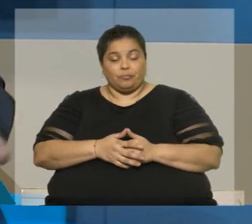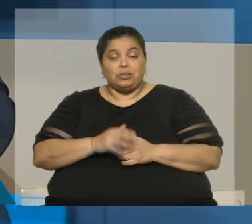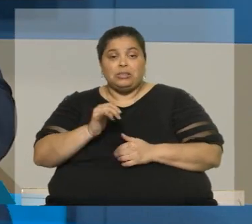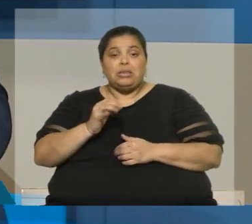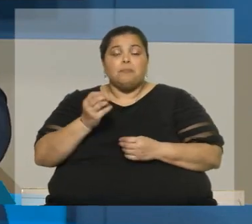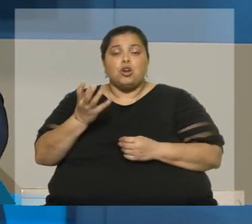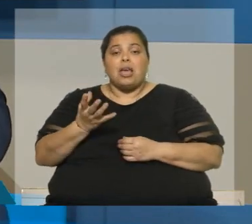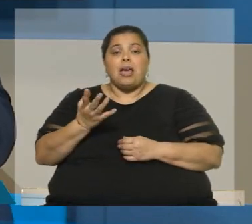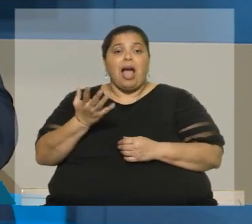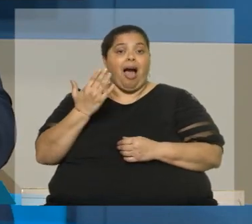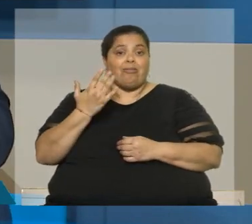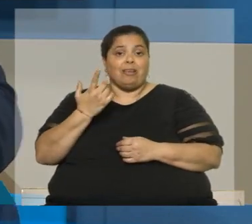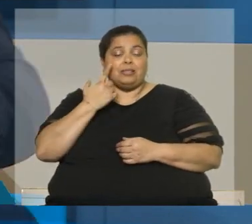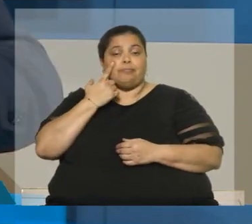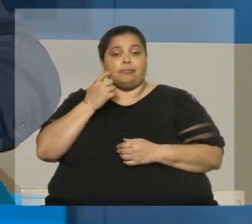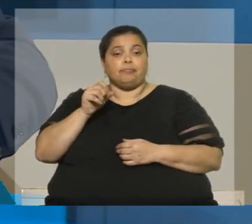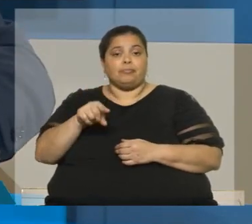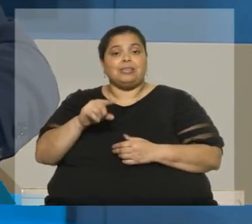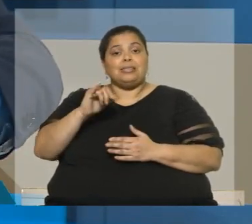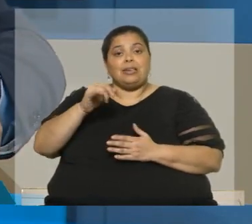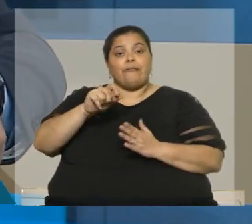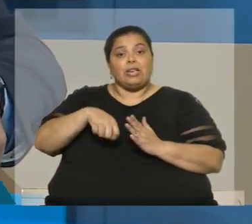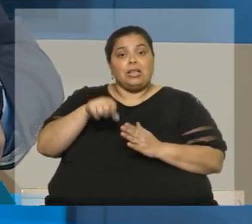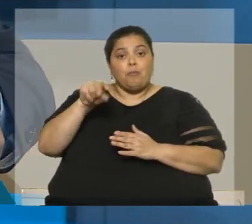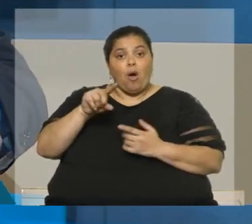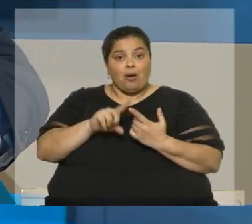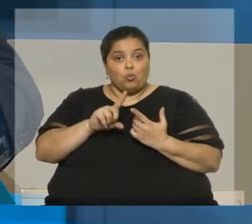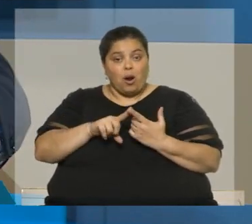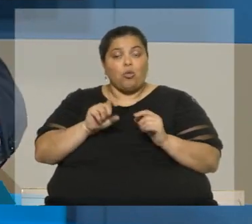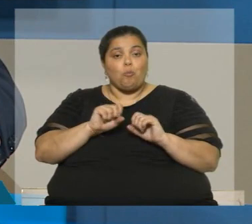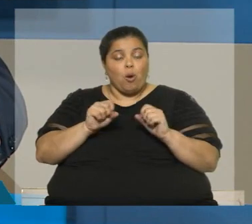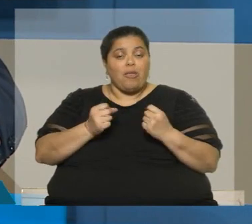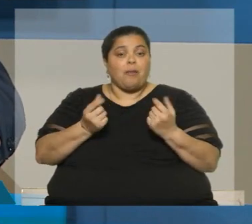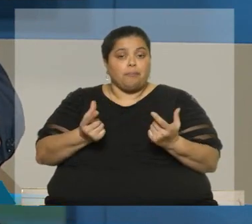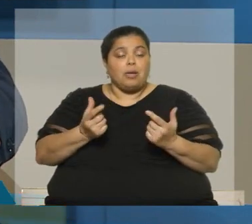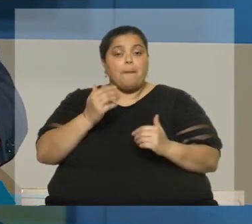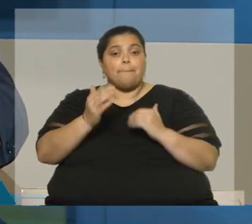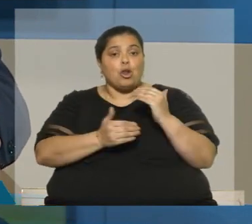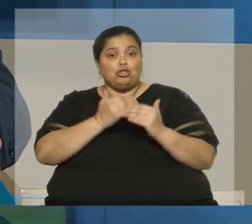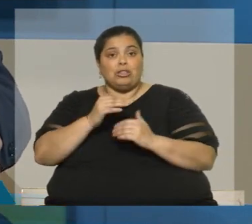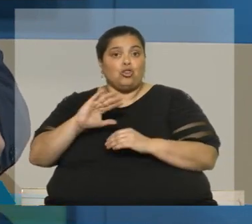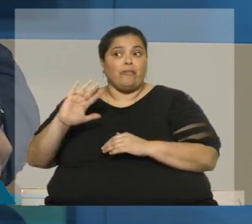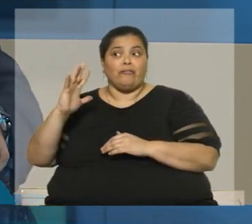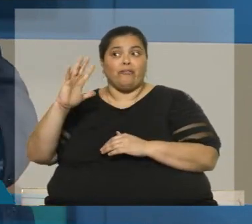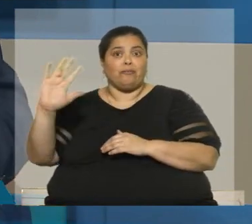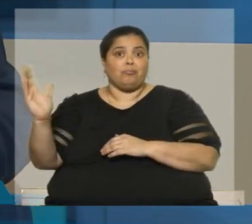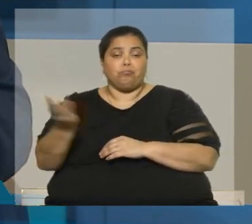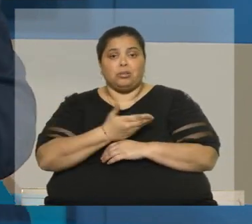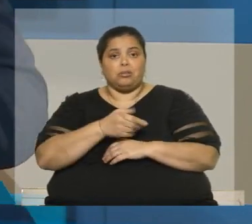un momento que alguien hizo una identificación entre si firmamos este acuerdo, podemos contribuir a aumentar el proceso de deforestación del Amazonas.